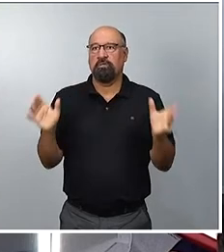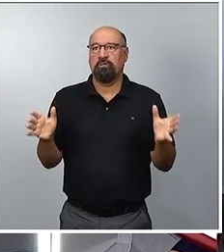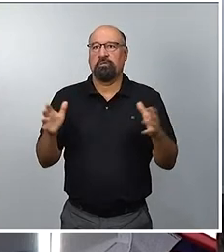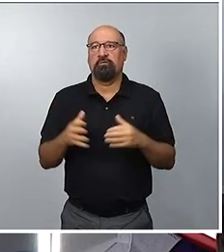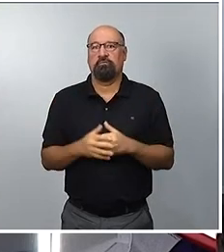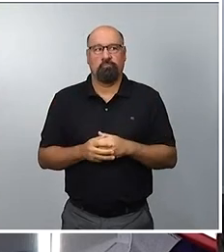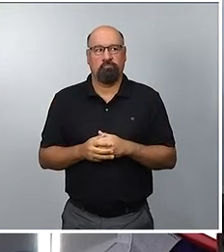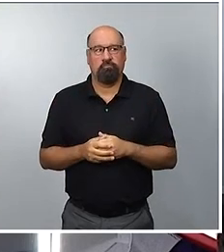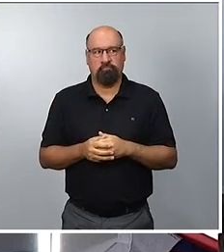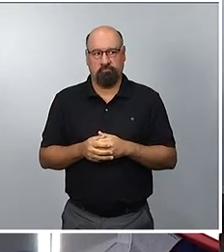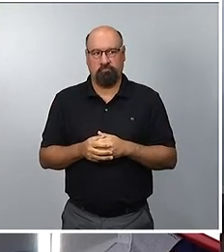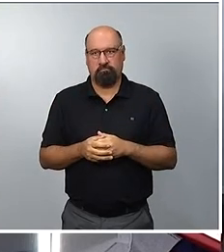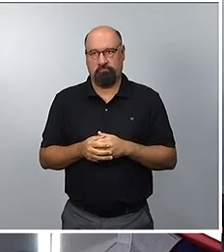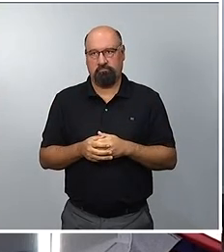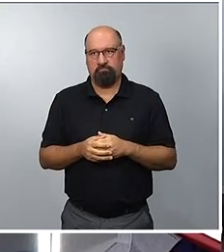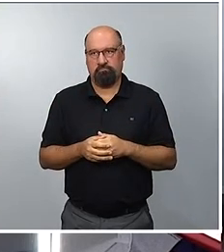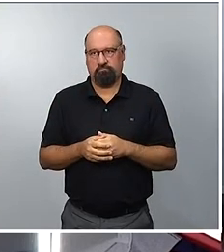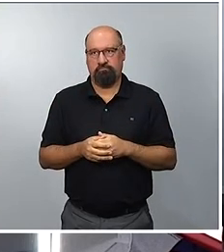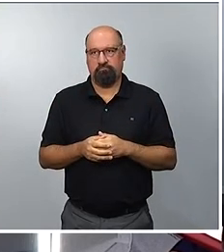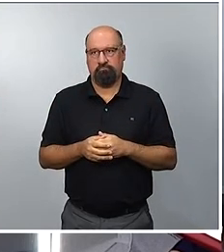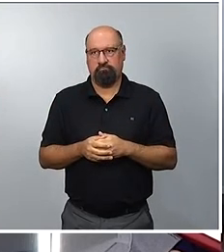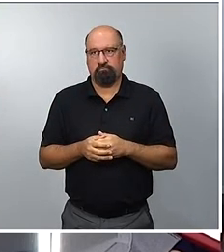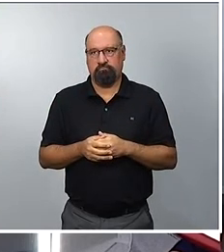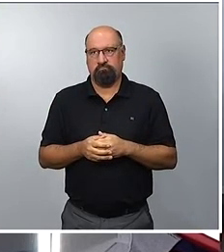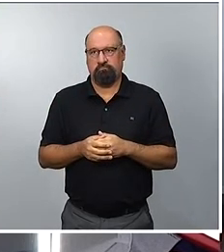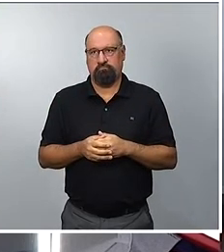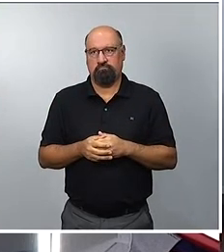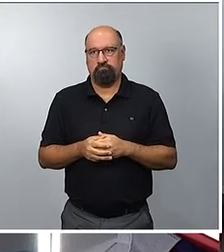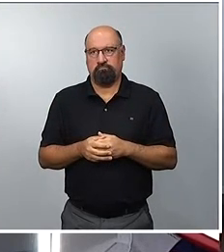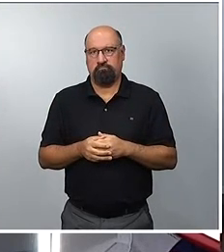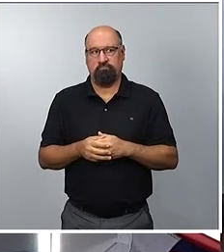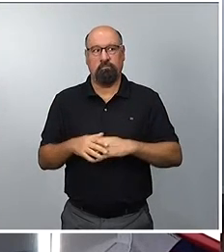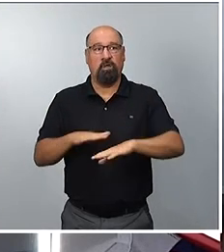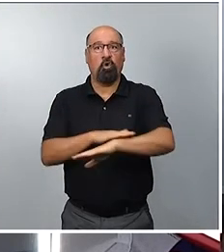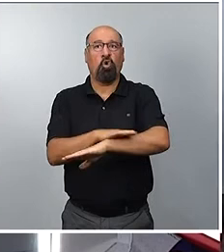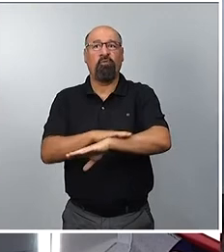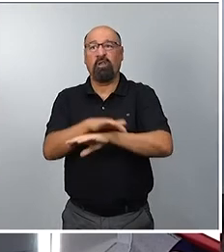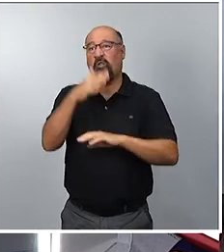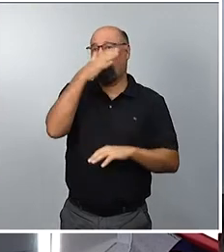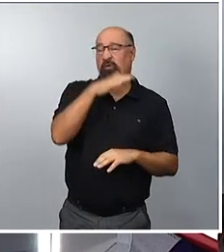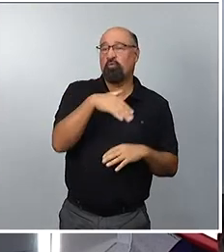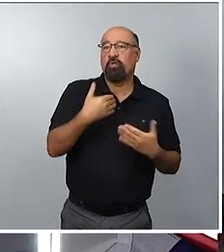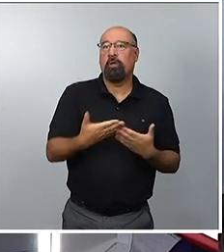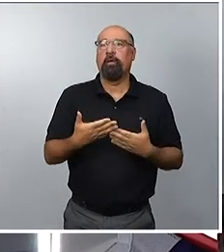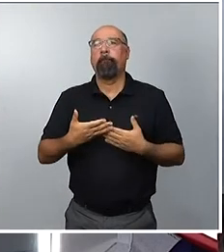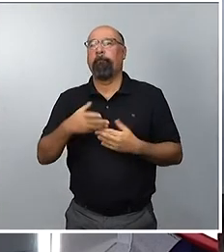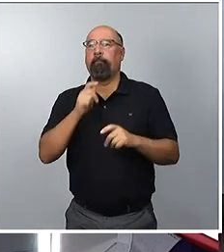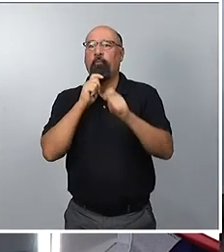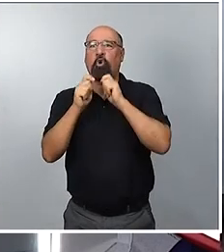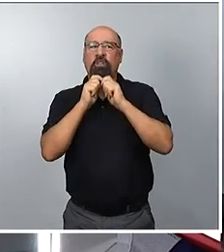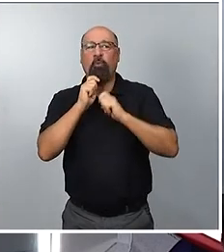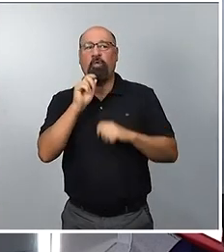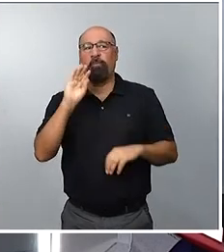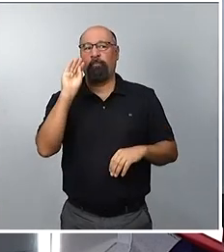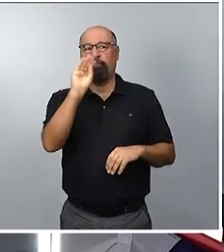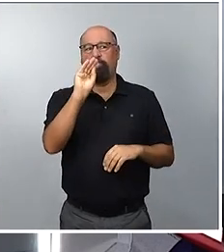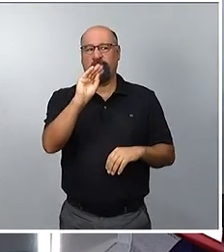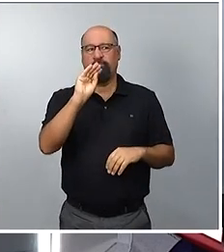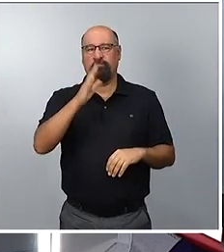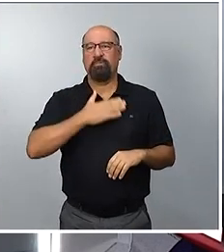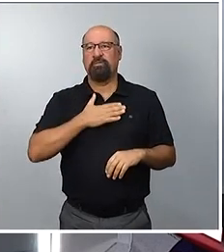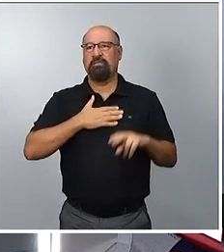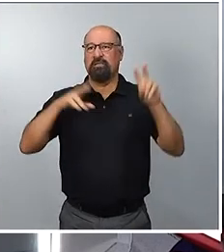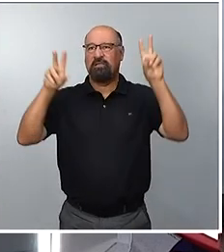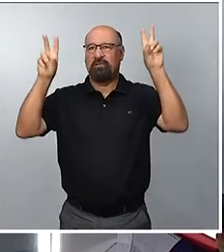en el que no existe la parte de esa denuncia. Y a la votación, sin disculpa, una actitud de labor